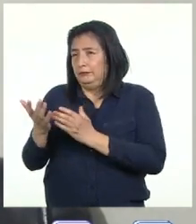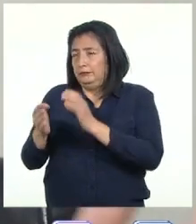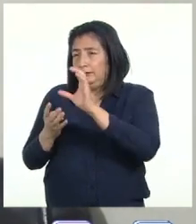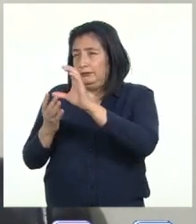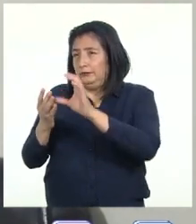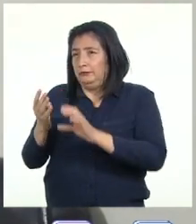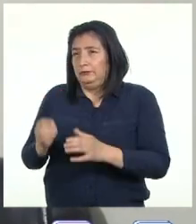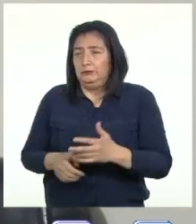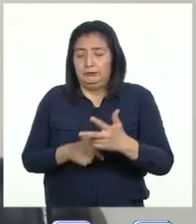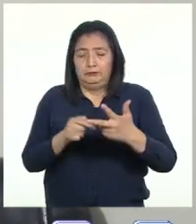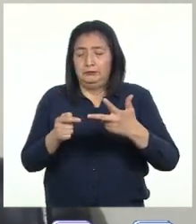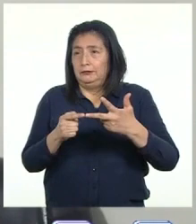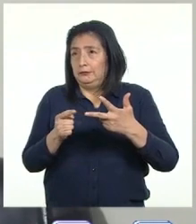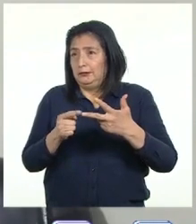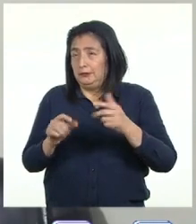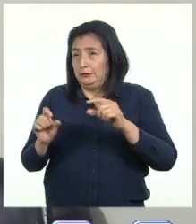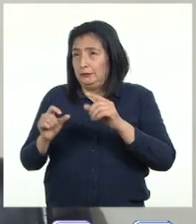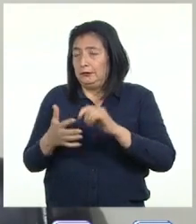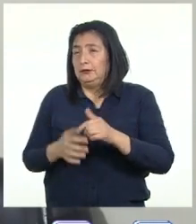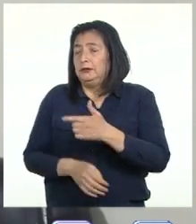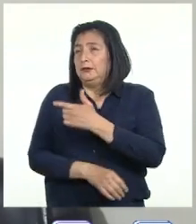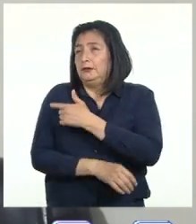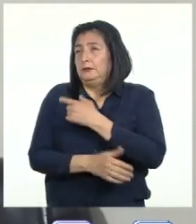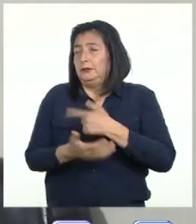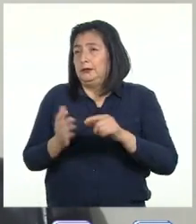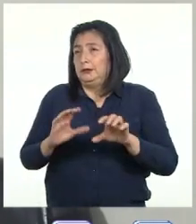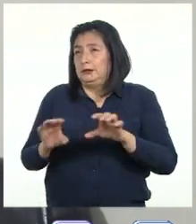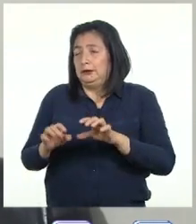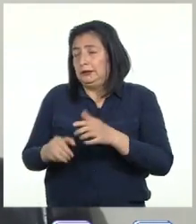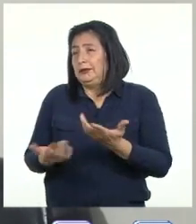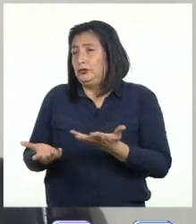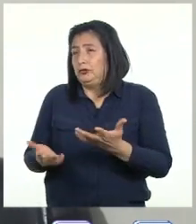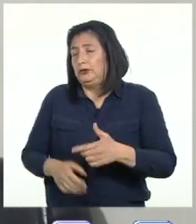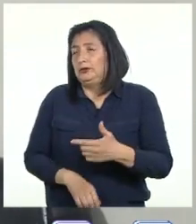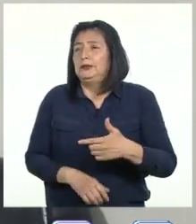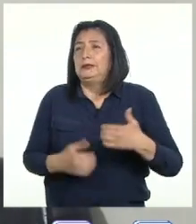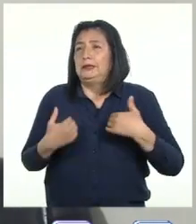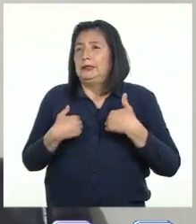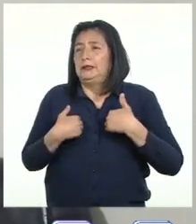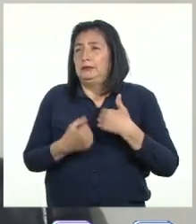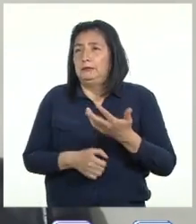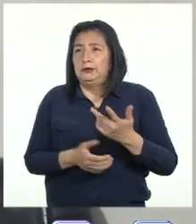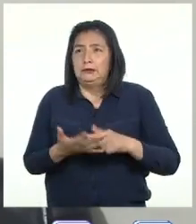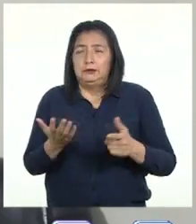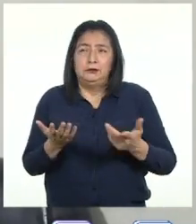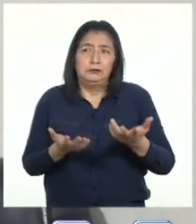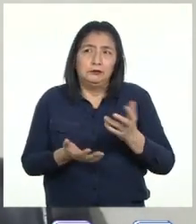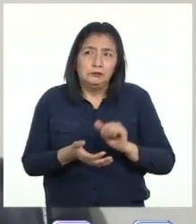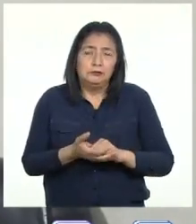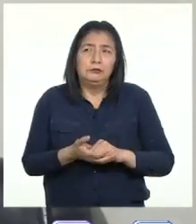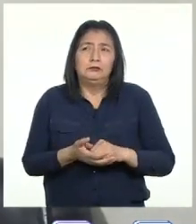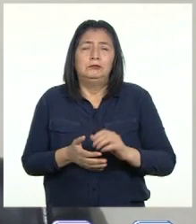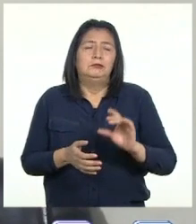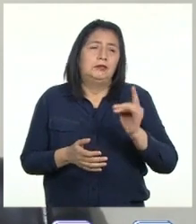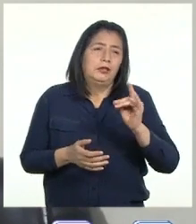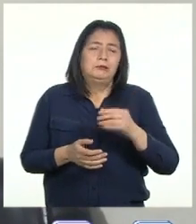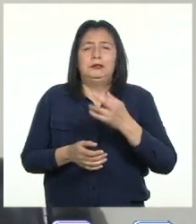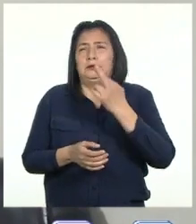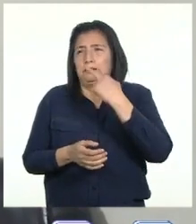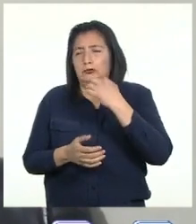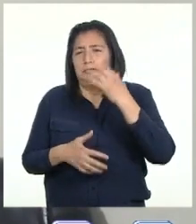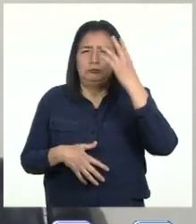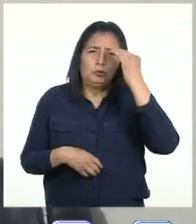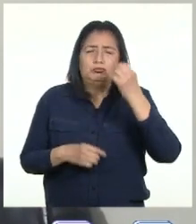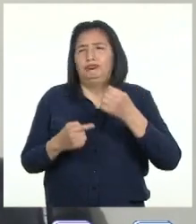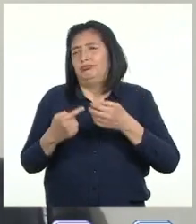En la fase preclínica, la vacuna en desarrollo se administra en animales Como es el caso de gallinas, llamas, ratones, monos,